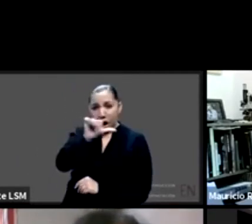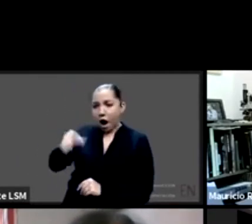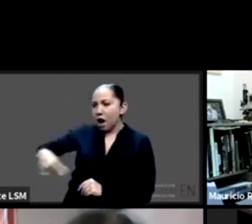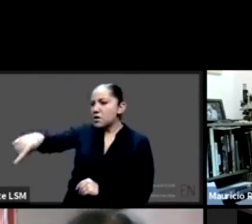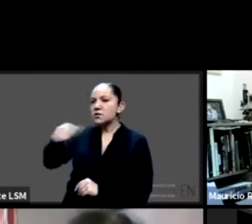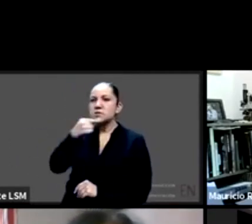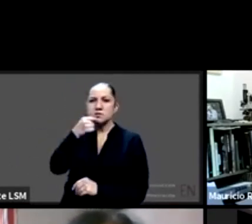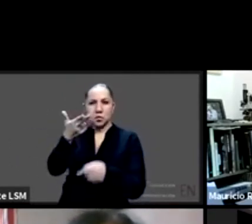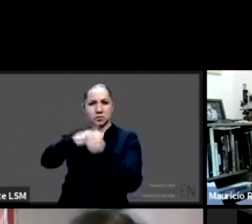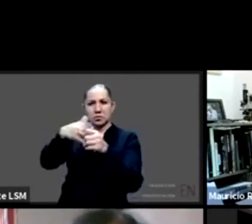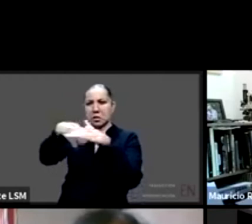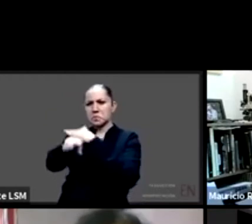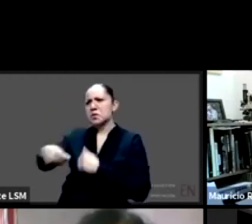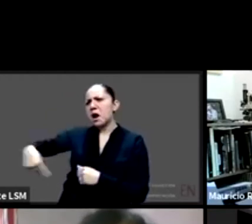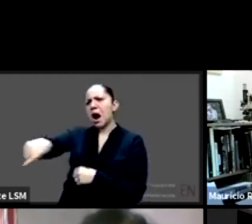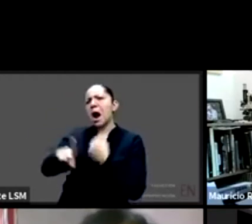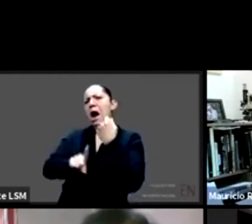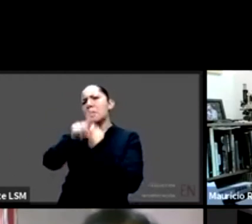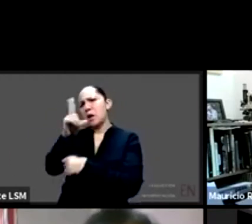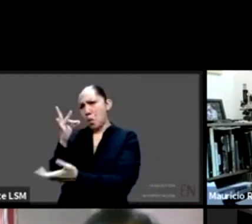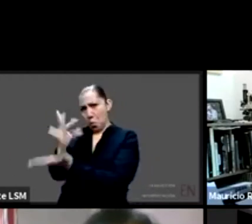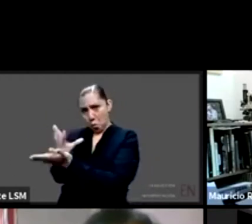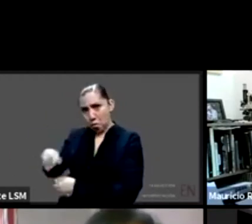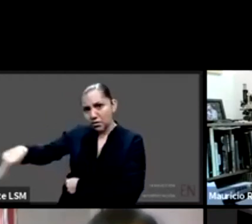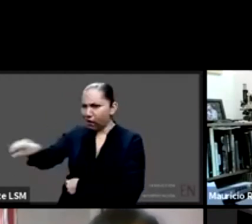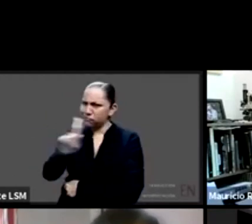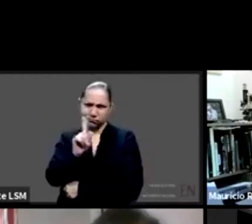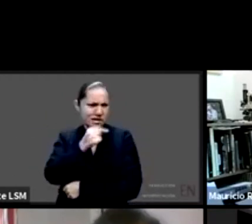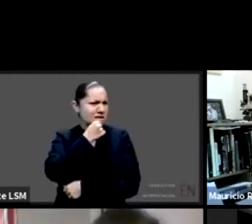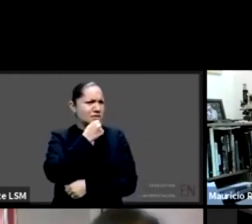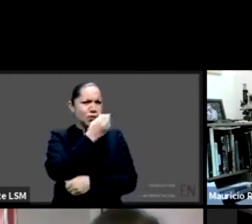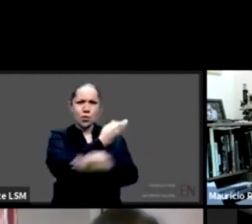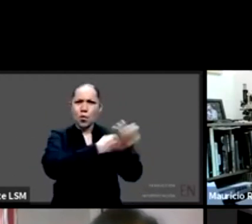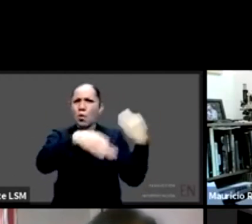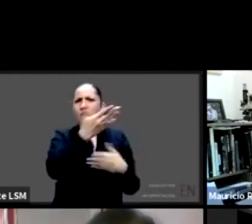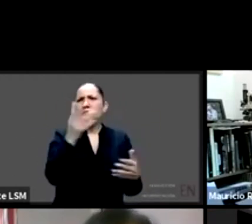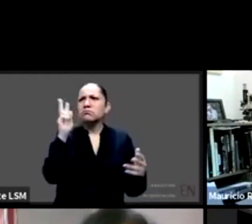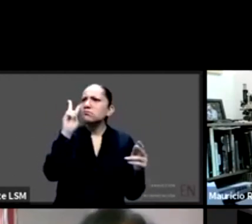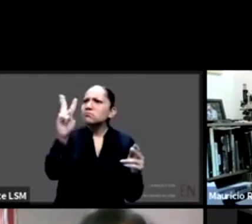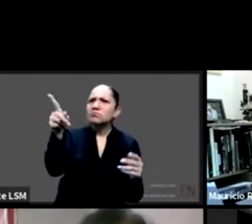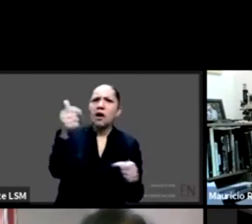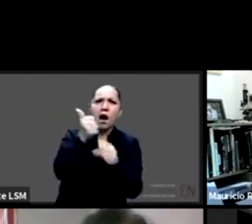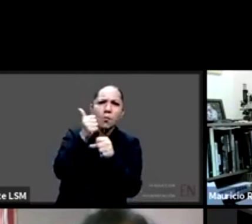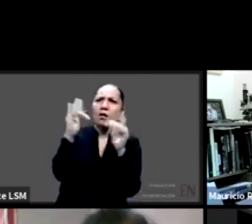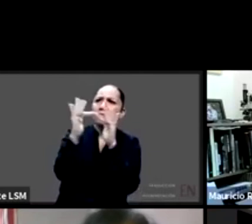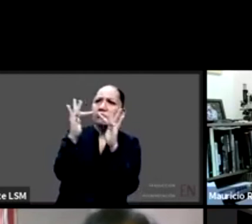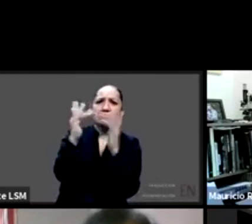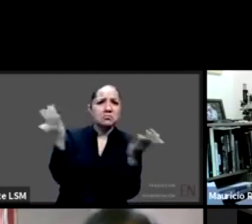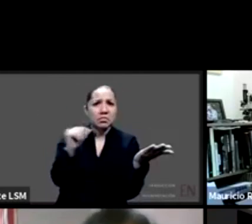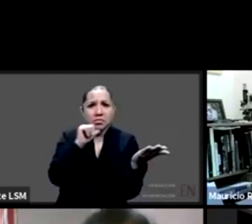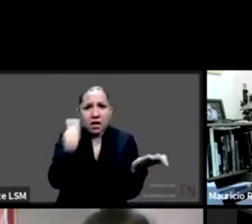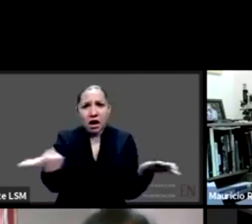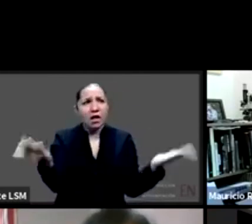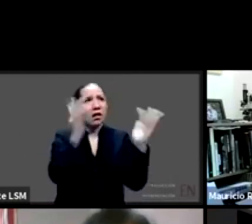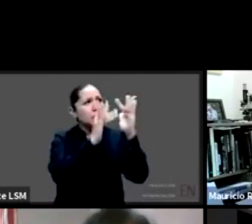han dejado de ver a sus abuelas a sus abuelos y eso es un impacto en salud mental y si luego se enferman y los llevamos